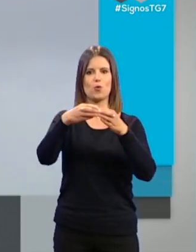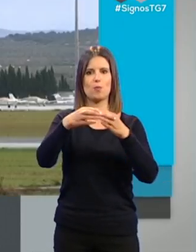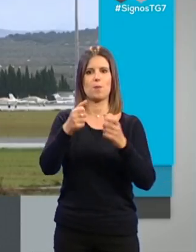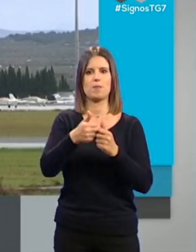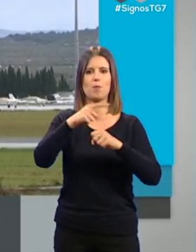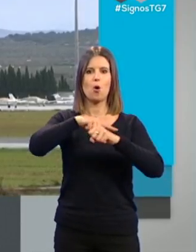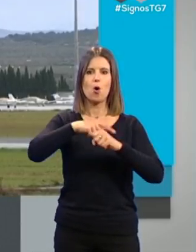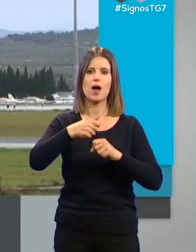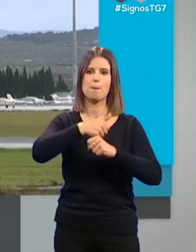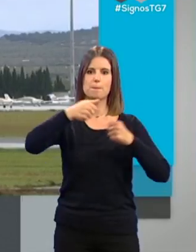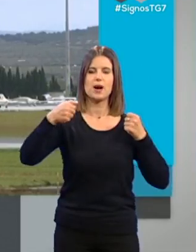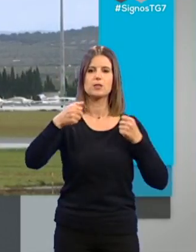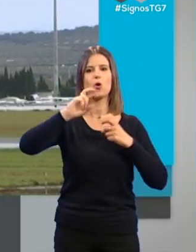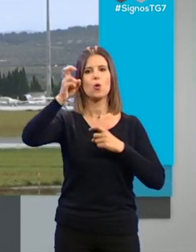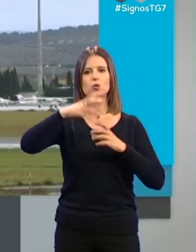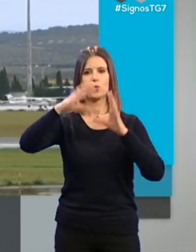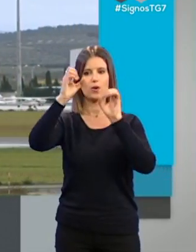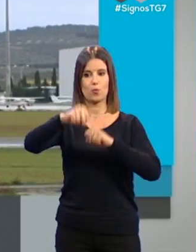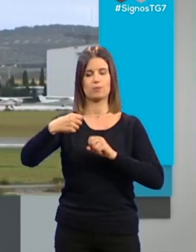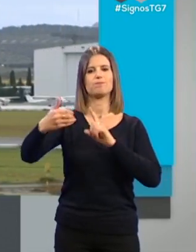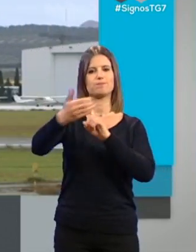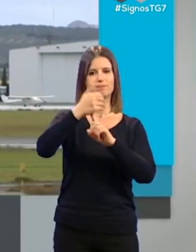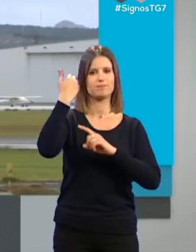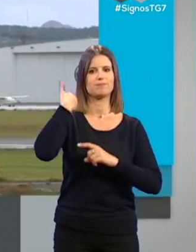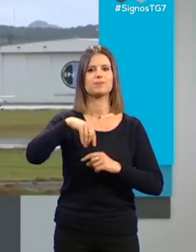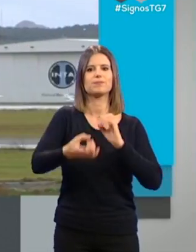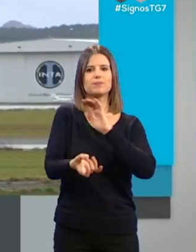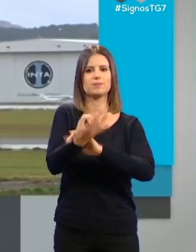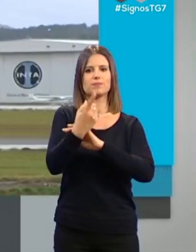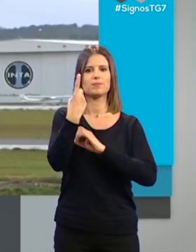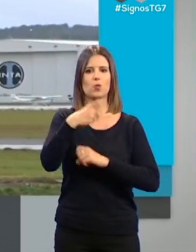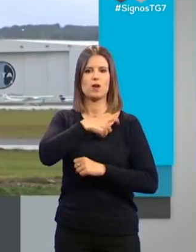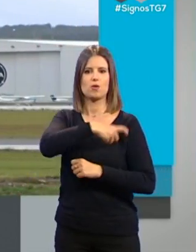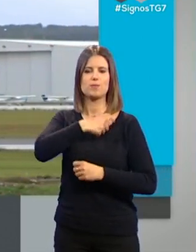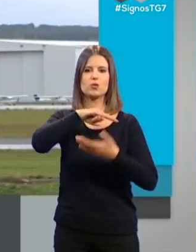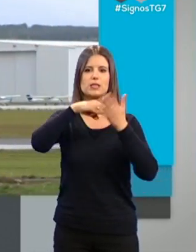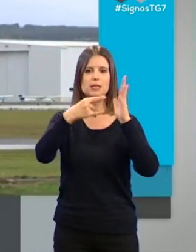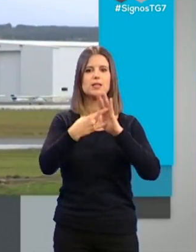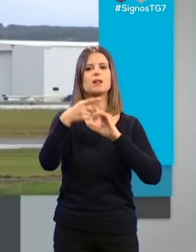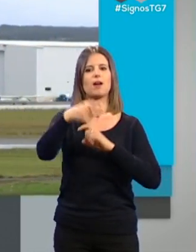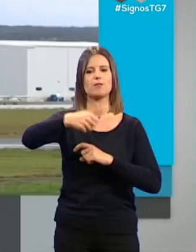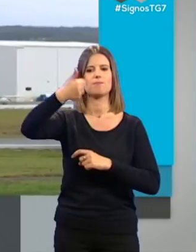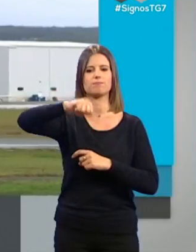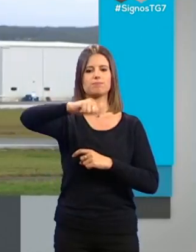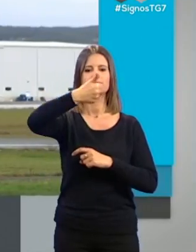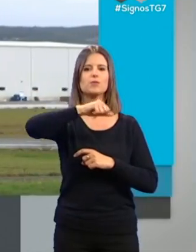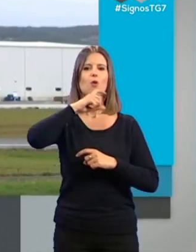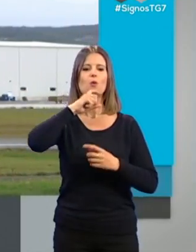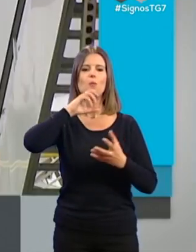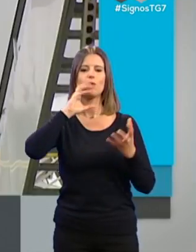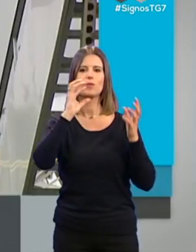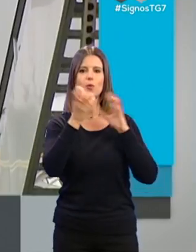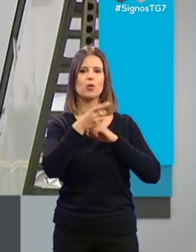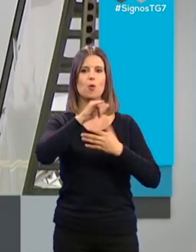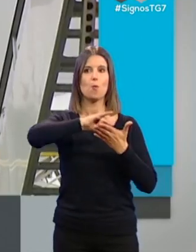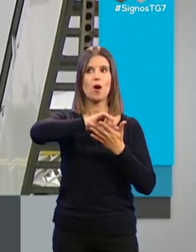ampliación del horario, otro de los acuerdos alcanzados es la creación de una comisión técnica que evaluará la evolución de los vuelos